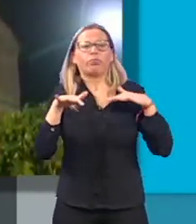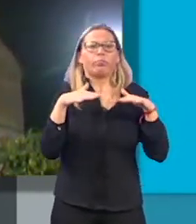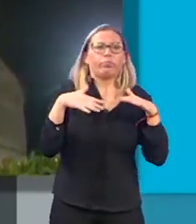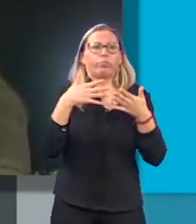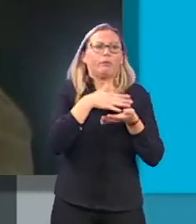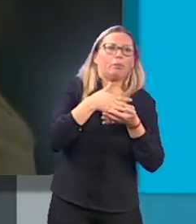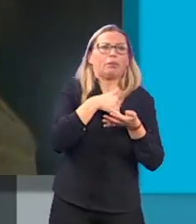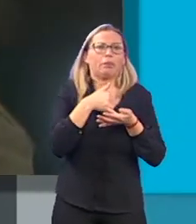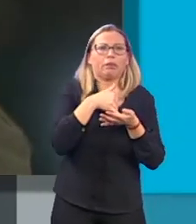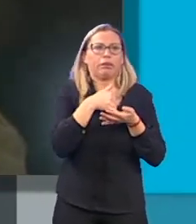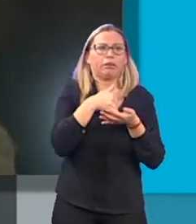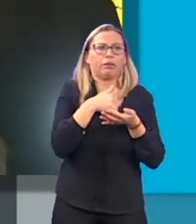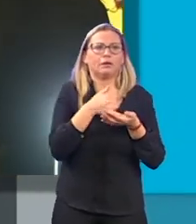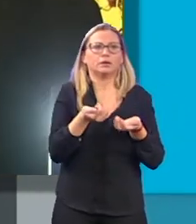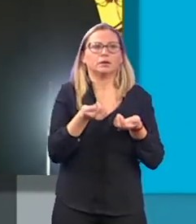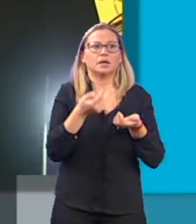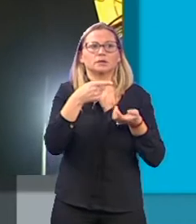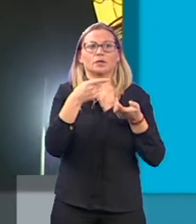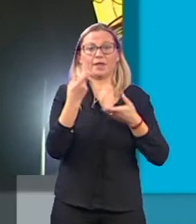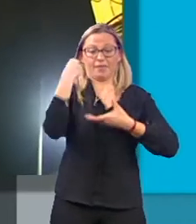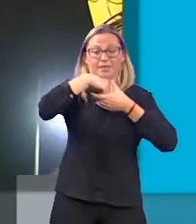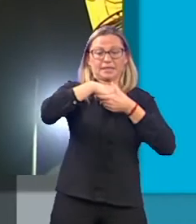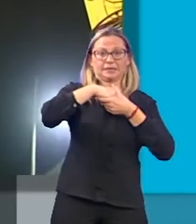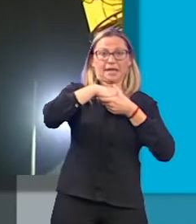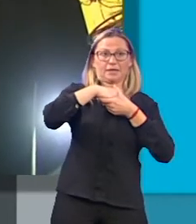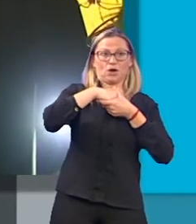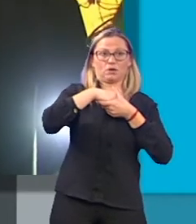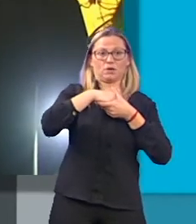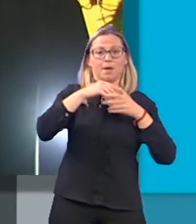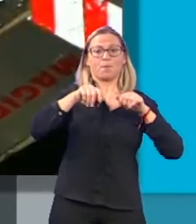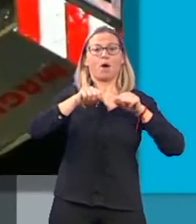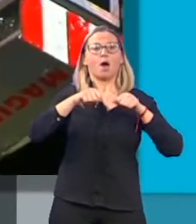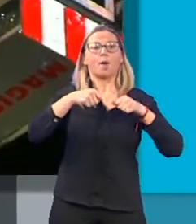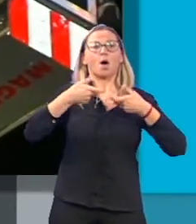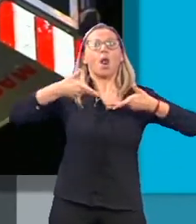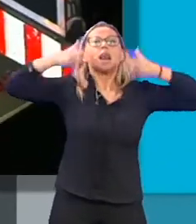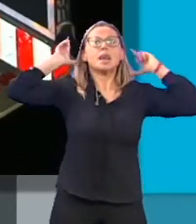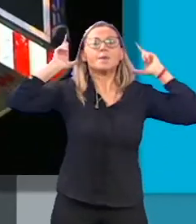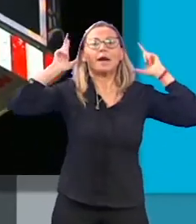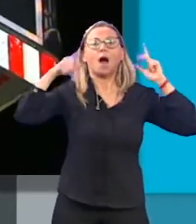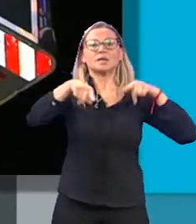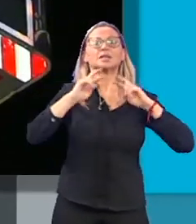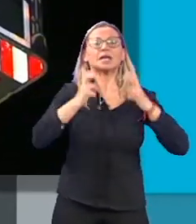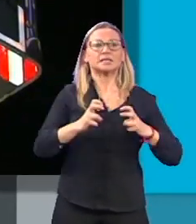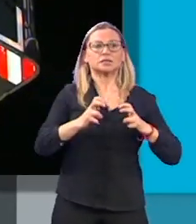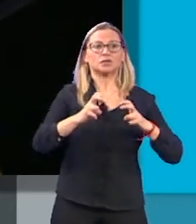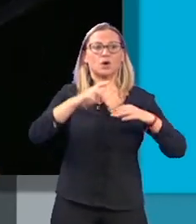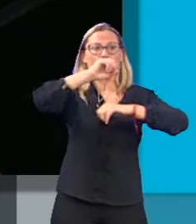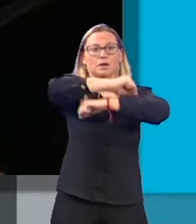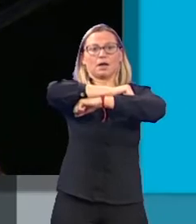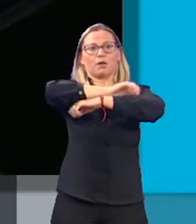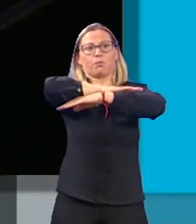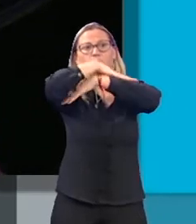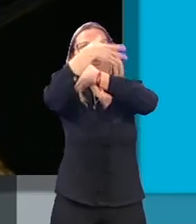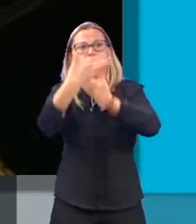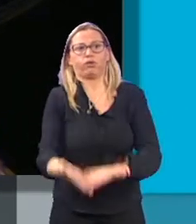cogía. Entonces había que desmontar un poco desde el interior, siempre trabajando desde la cesta, para liberar un poco esa tensión y poderlo tirar hacia